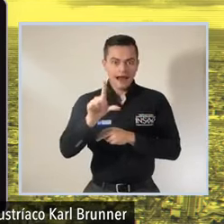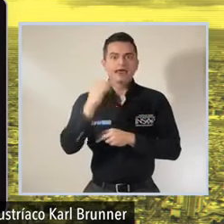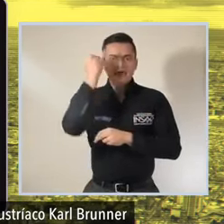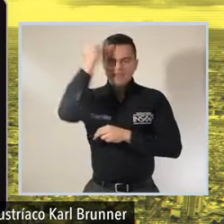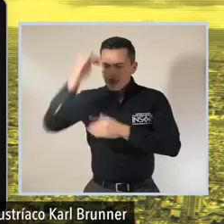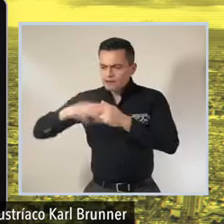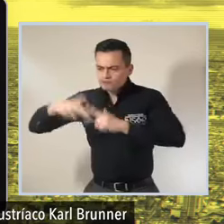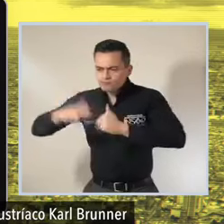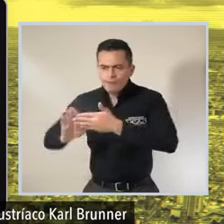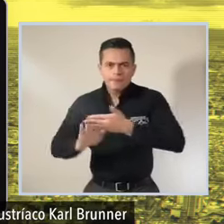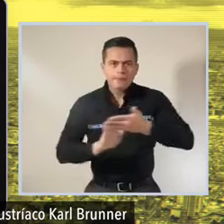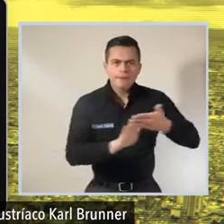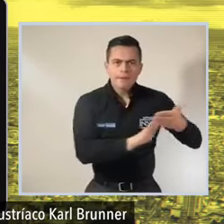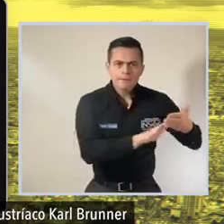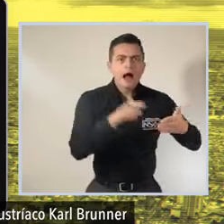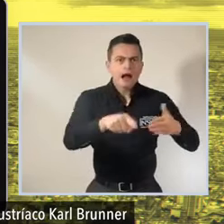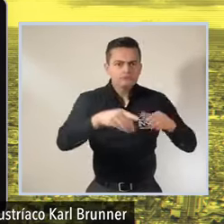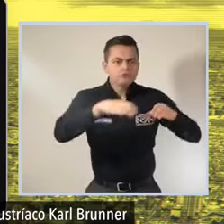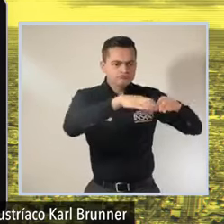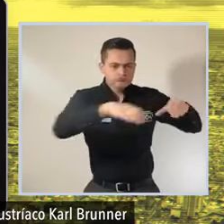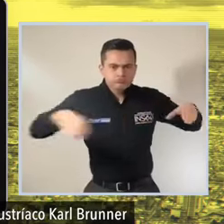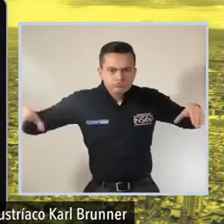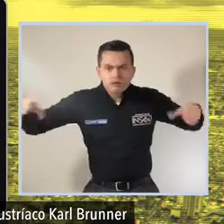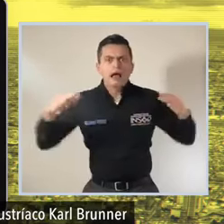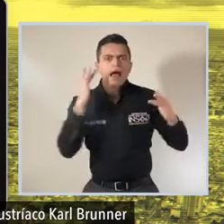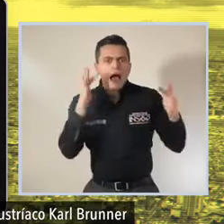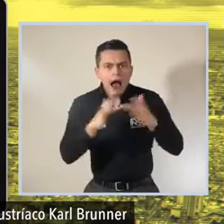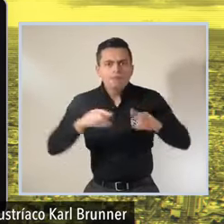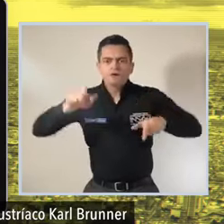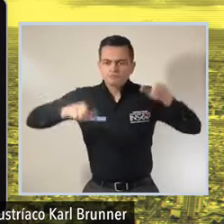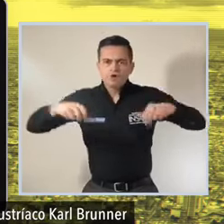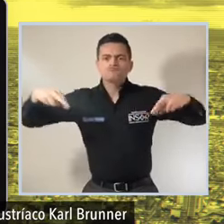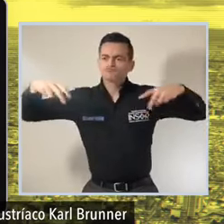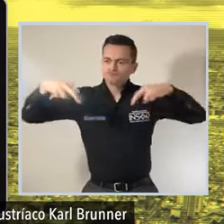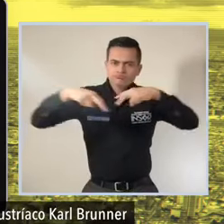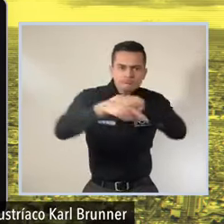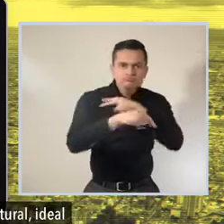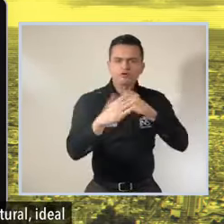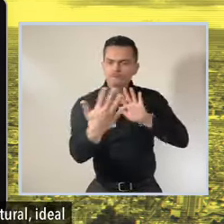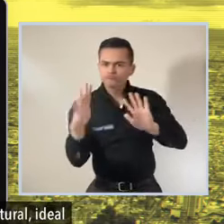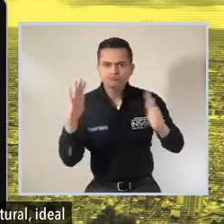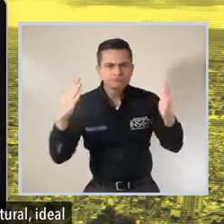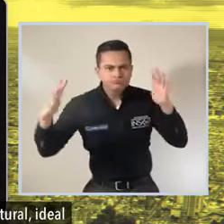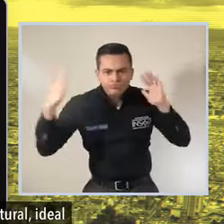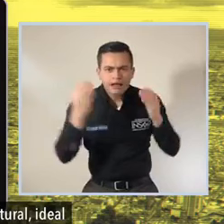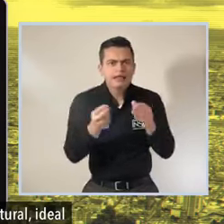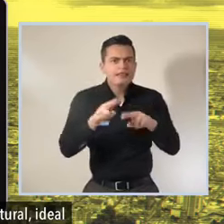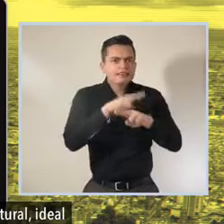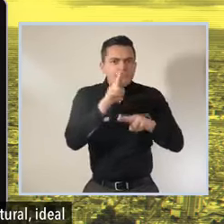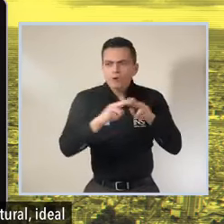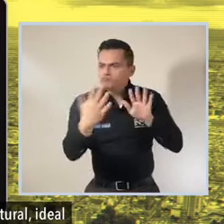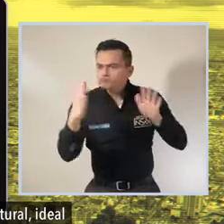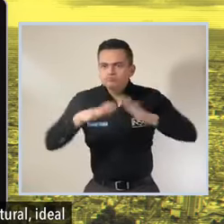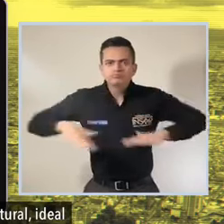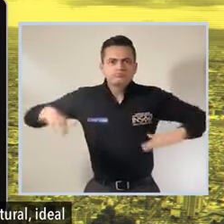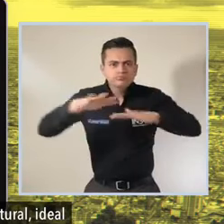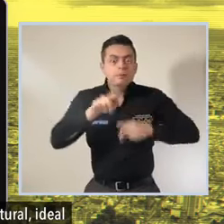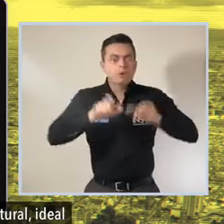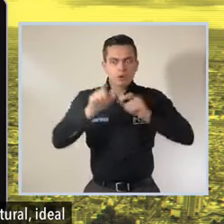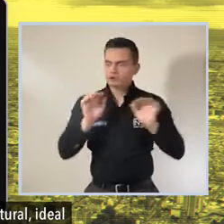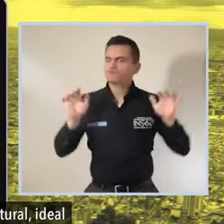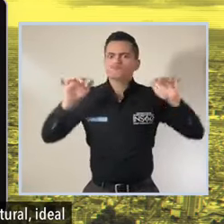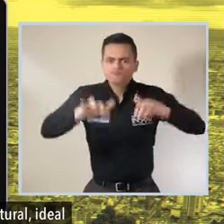y cuenta pues con senderos peatonales en zonas verdes se ha convertido en un lugar